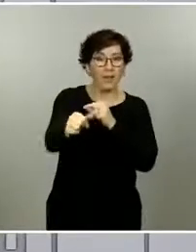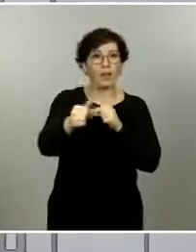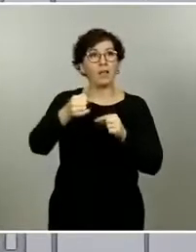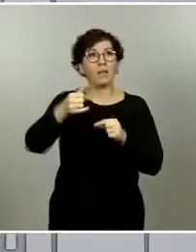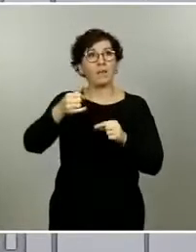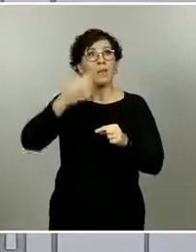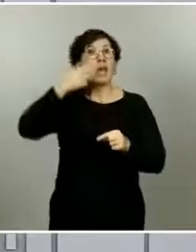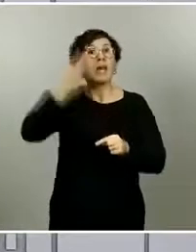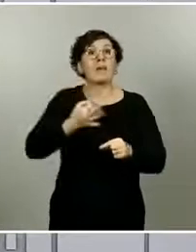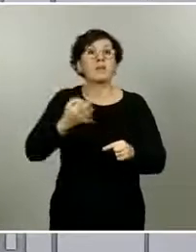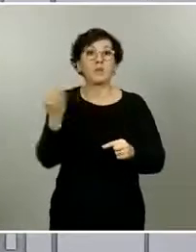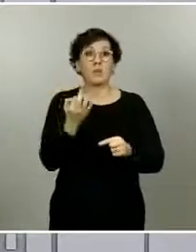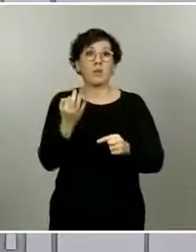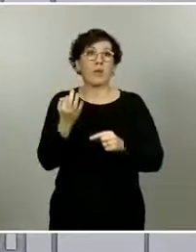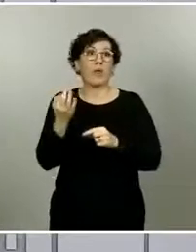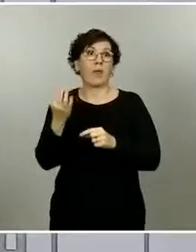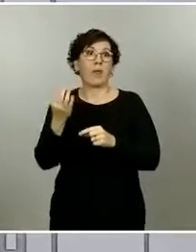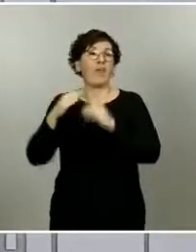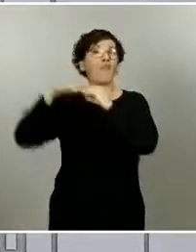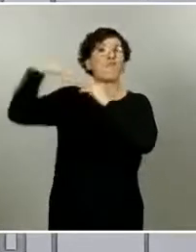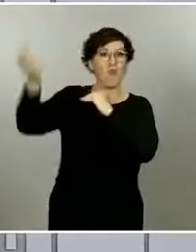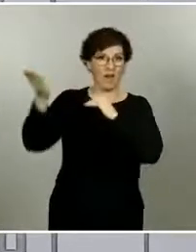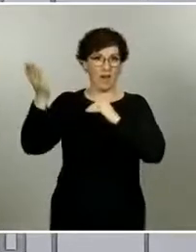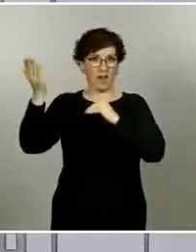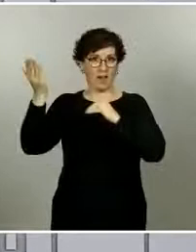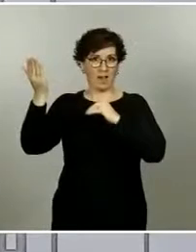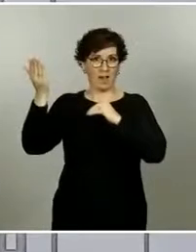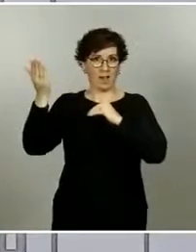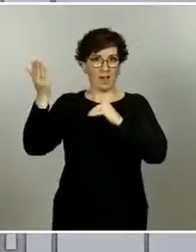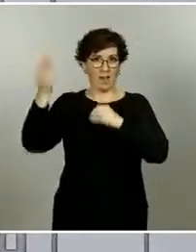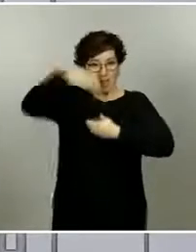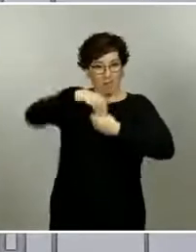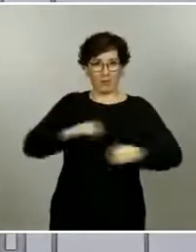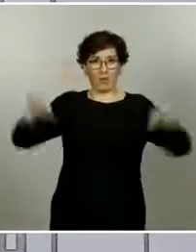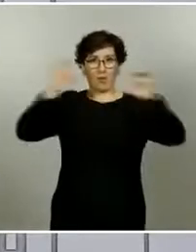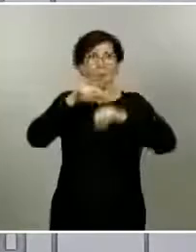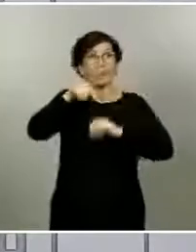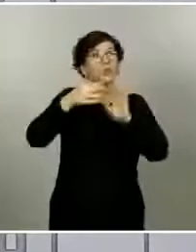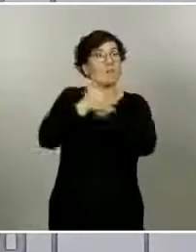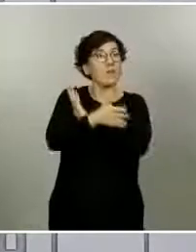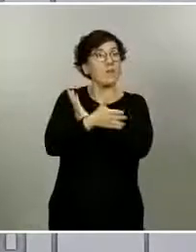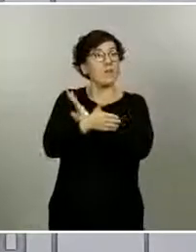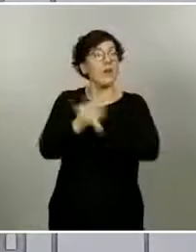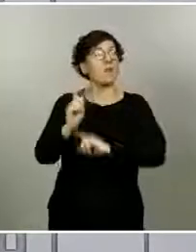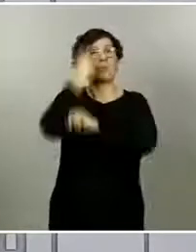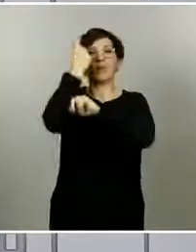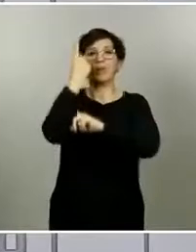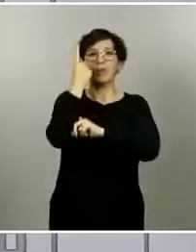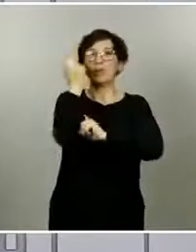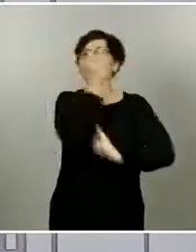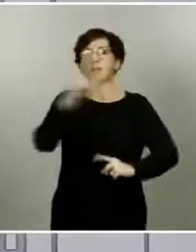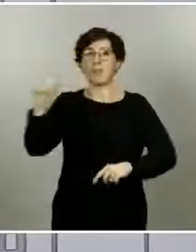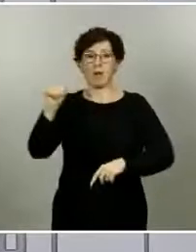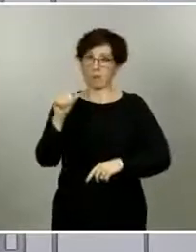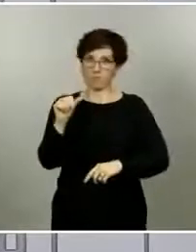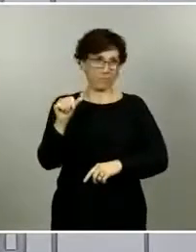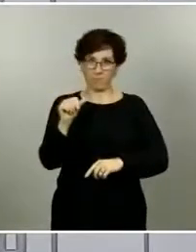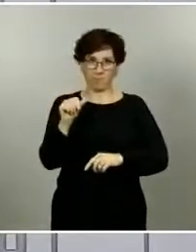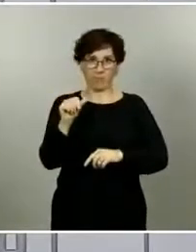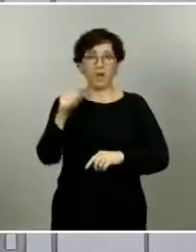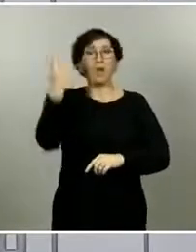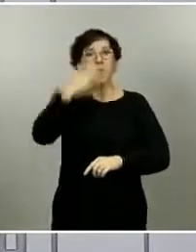en posibles importaciones de virus. Esto no va a ser una tarea fácil, ni va a ser una cuestión de una semana. Vamos a ir pudiendo